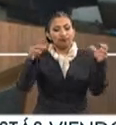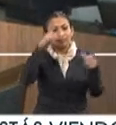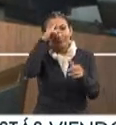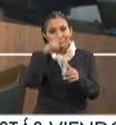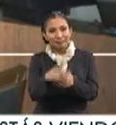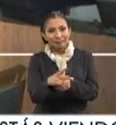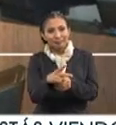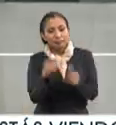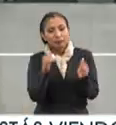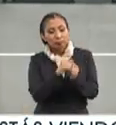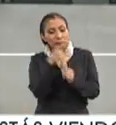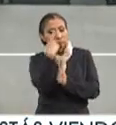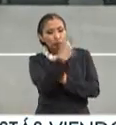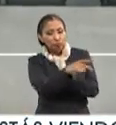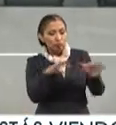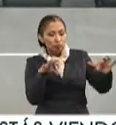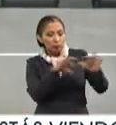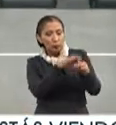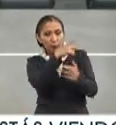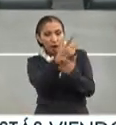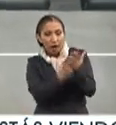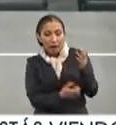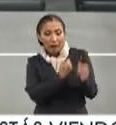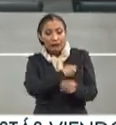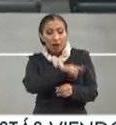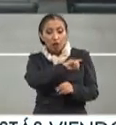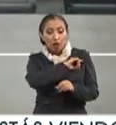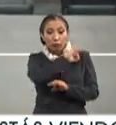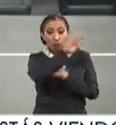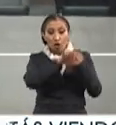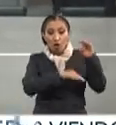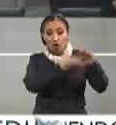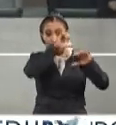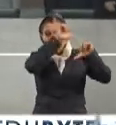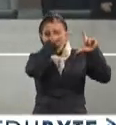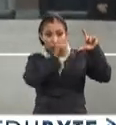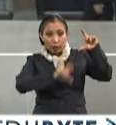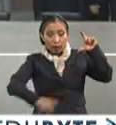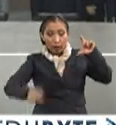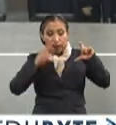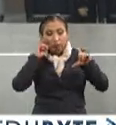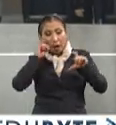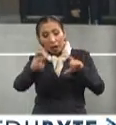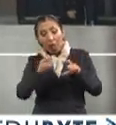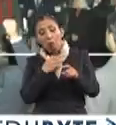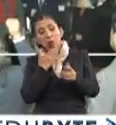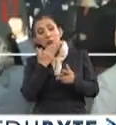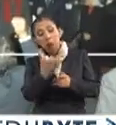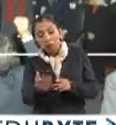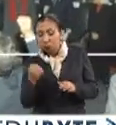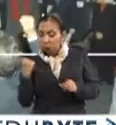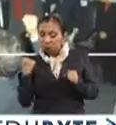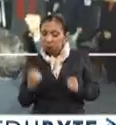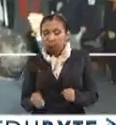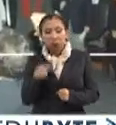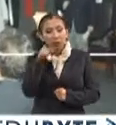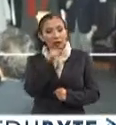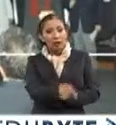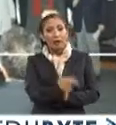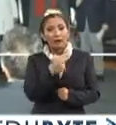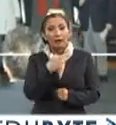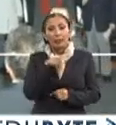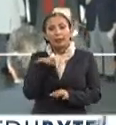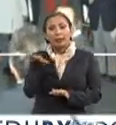a través de los programas de salud nacional, se refleja de manera concluyente en